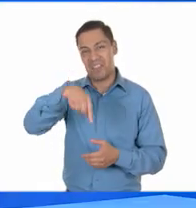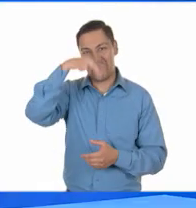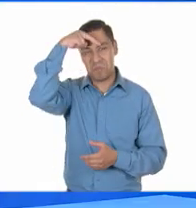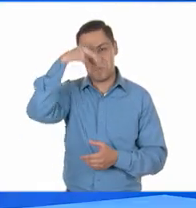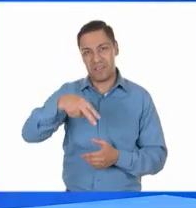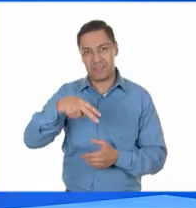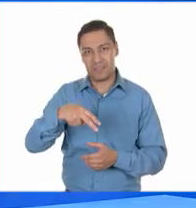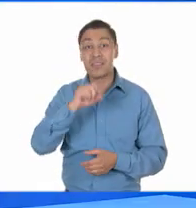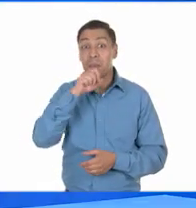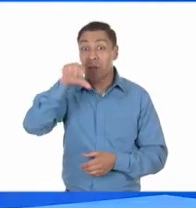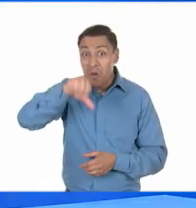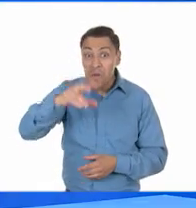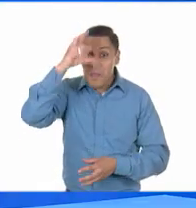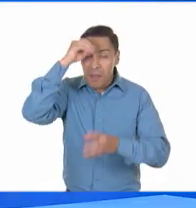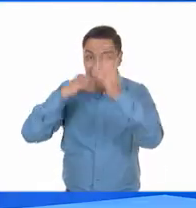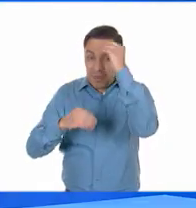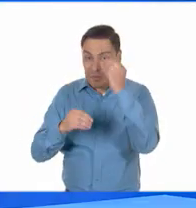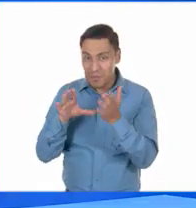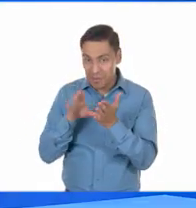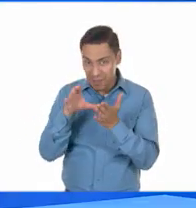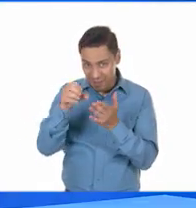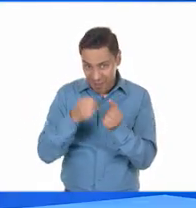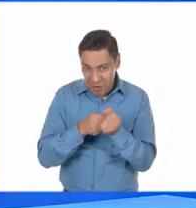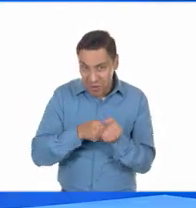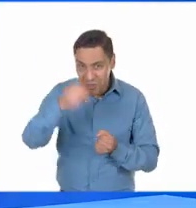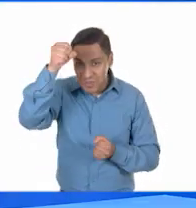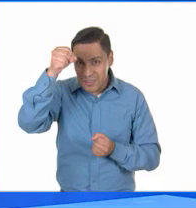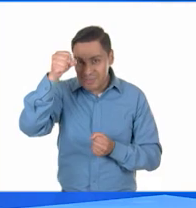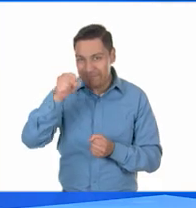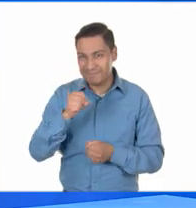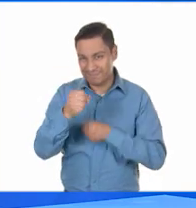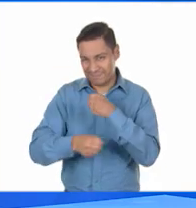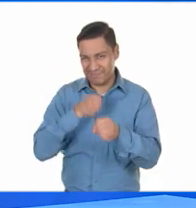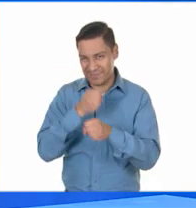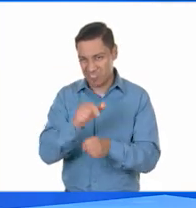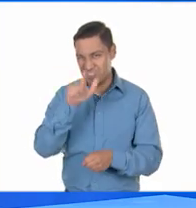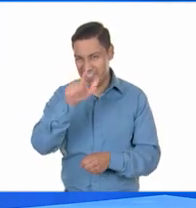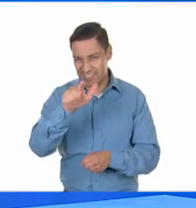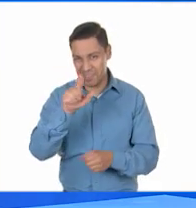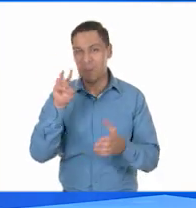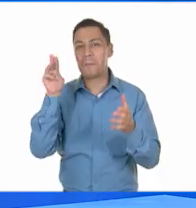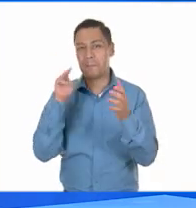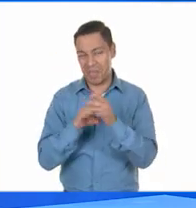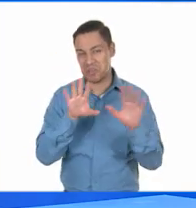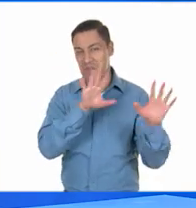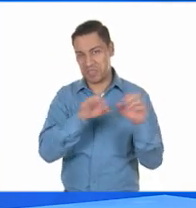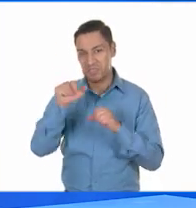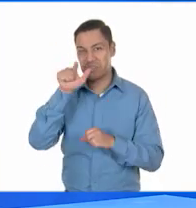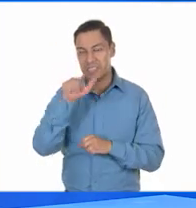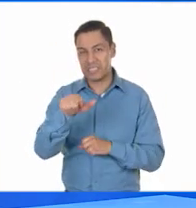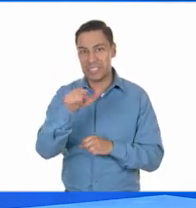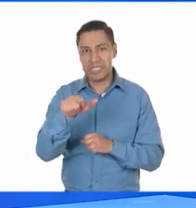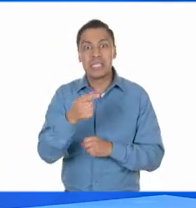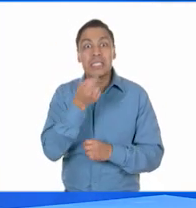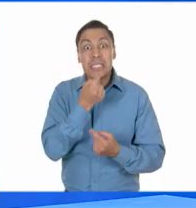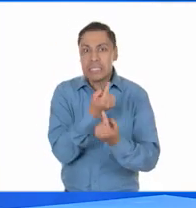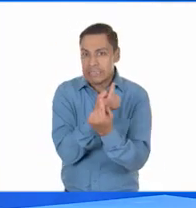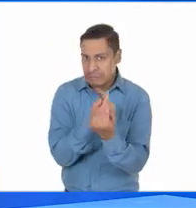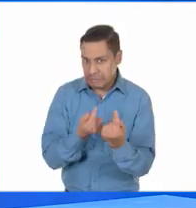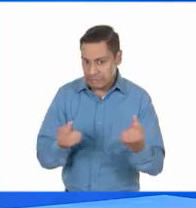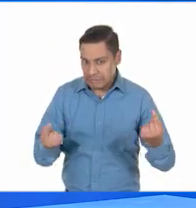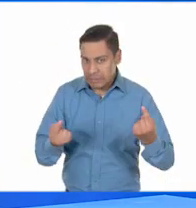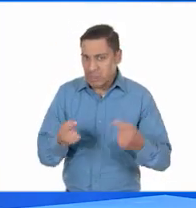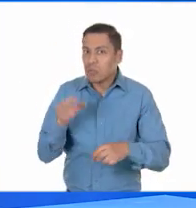también aprendimos que en la Constitución de 1917, los niños y las niñas tuvieron un lugar muy